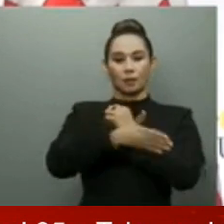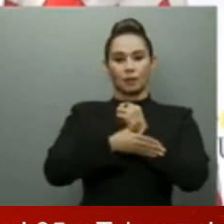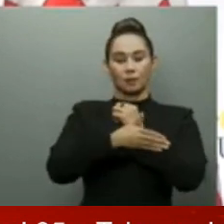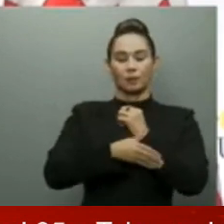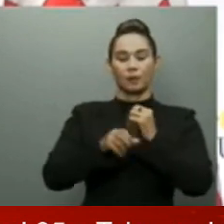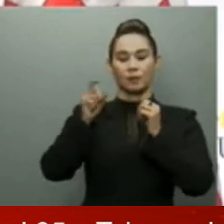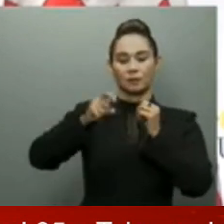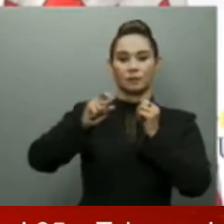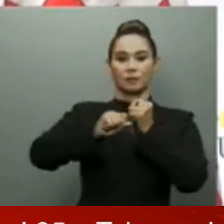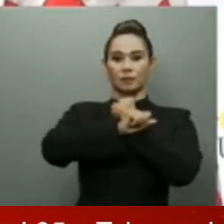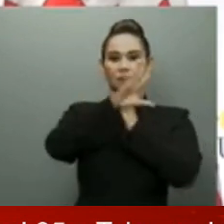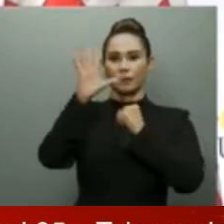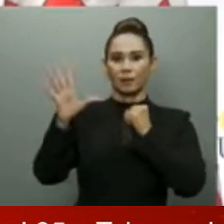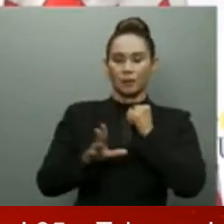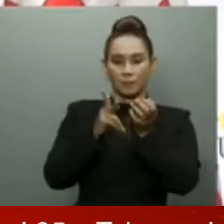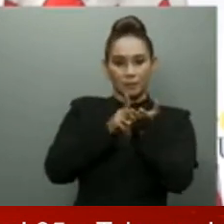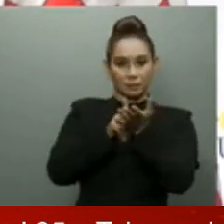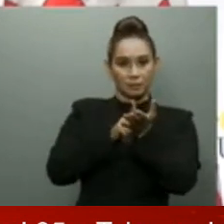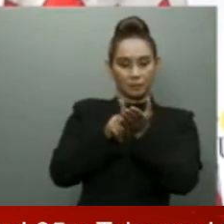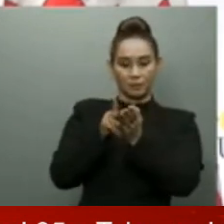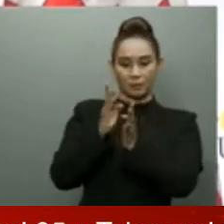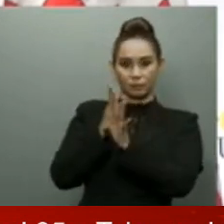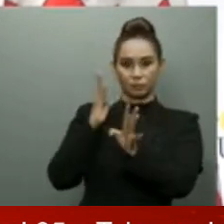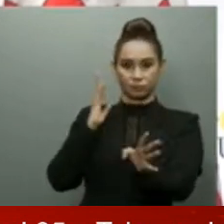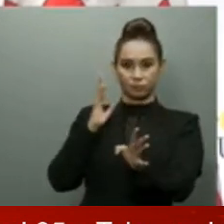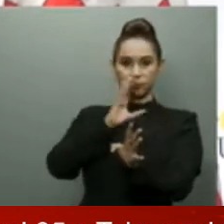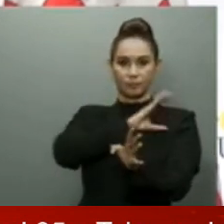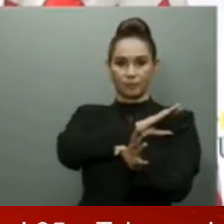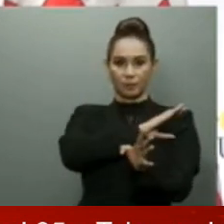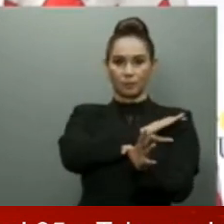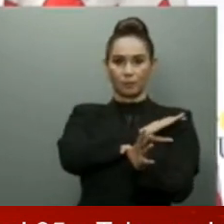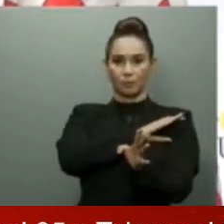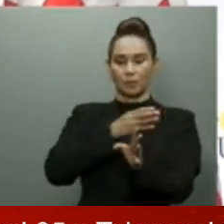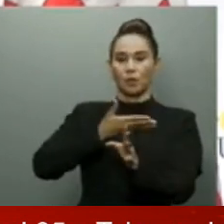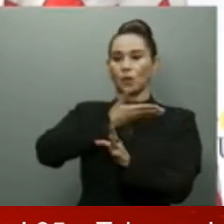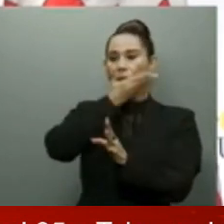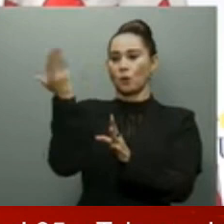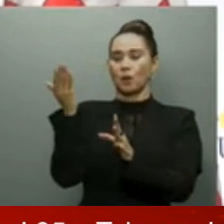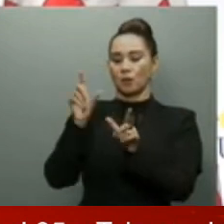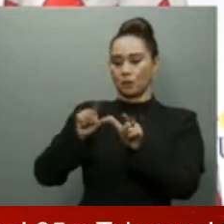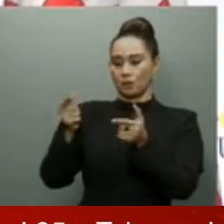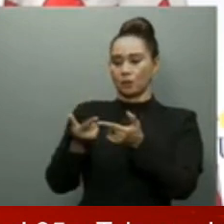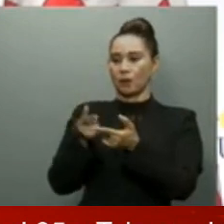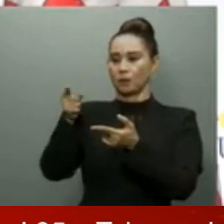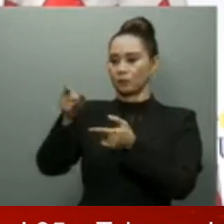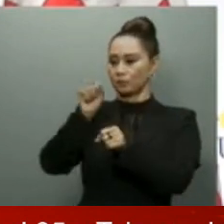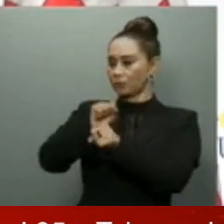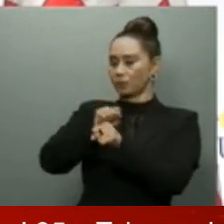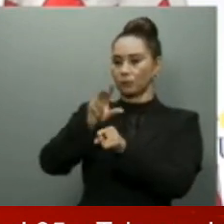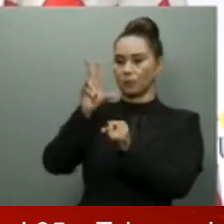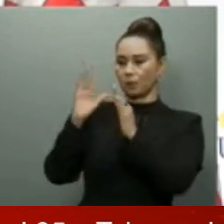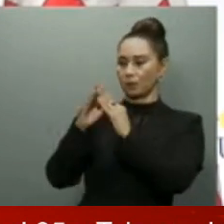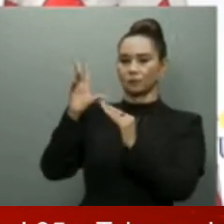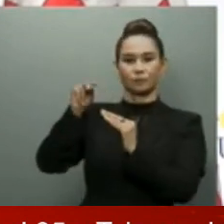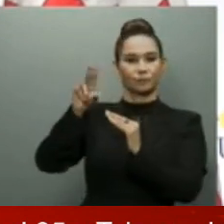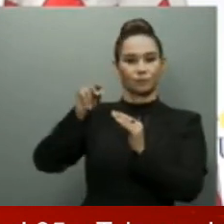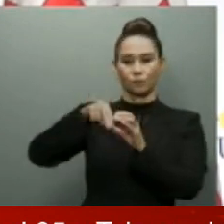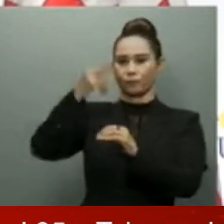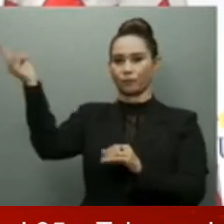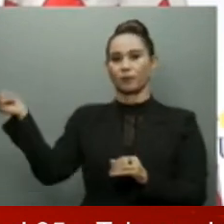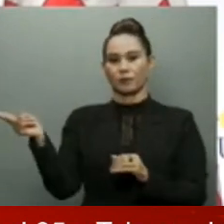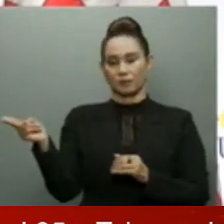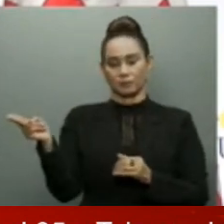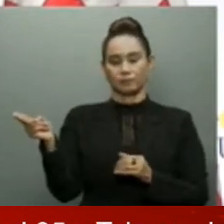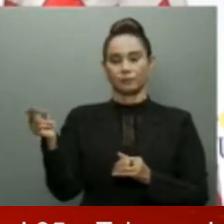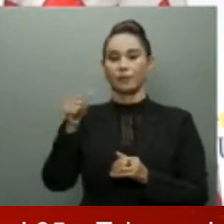real en la fila de la policía. No habrá espacio para aquellos que no realizan una labor policial. Ese es el compromiso